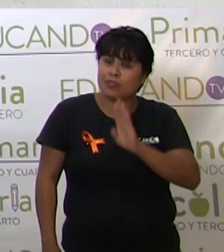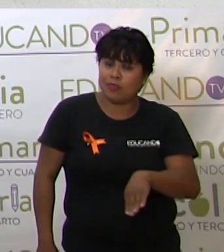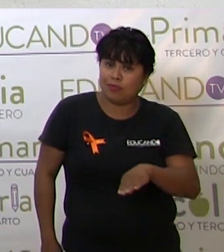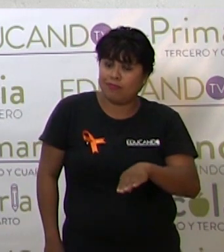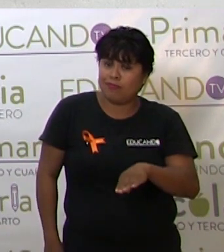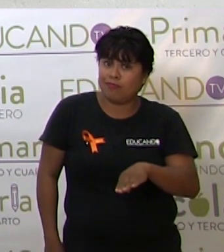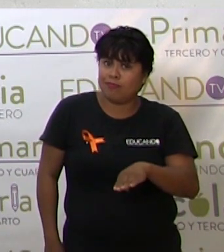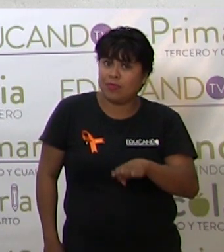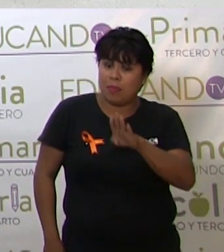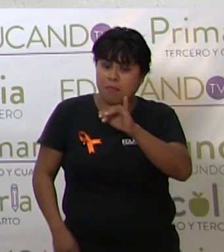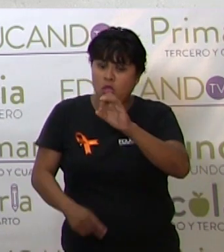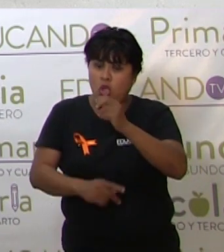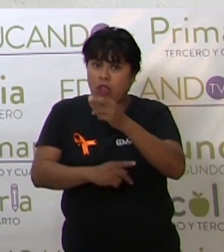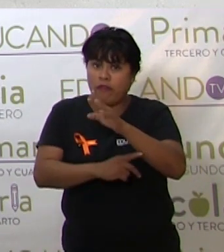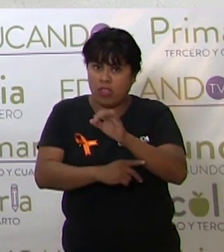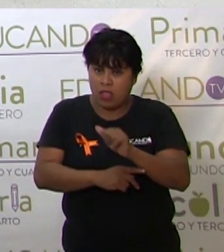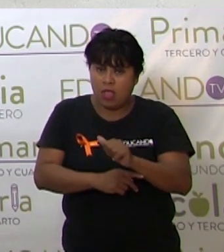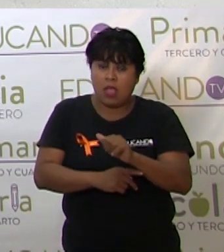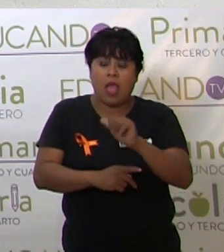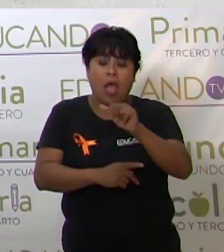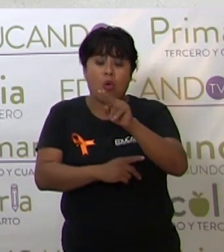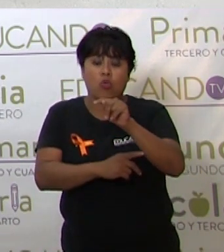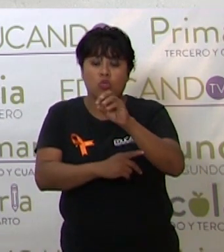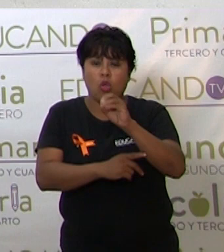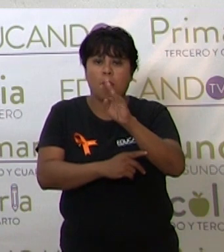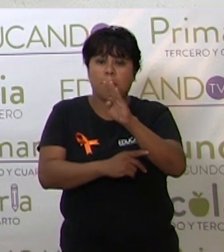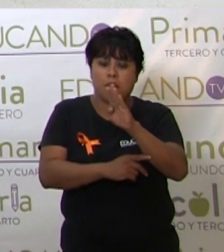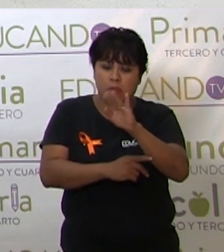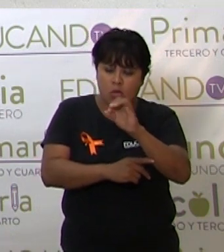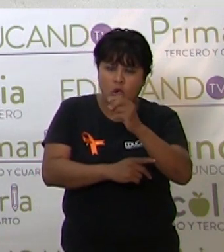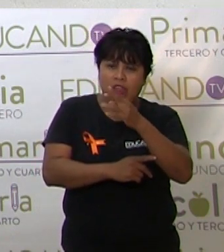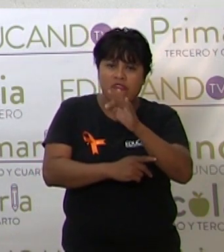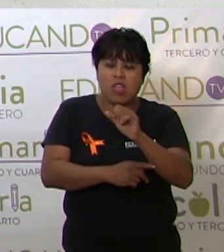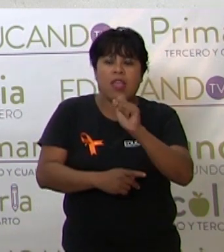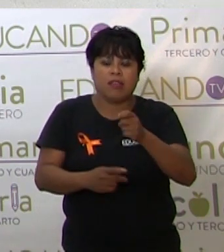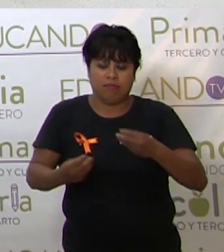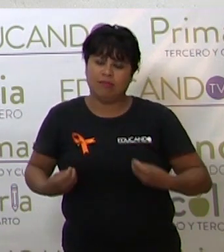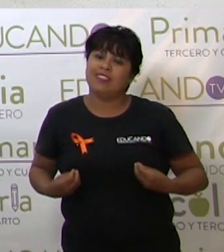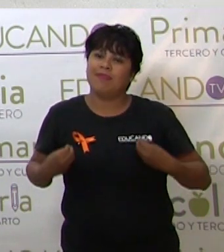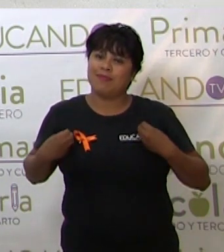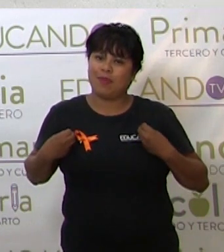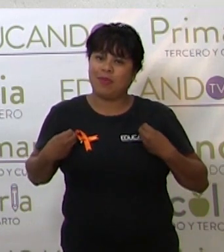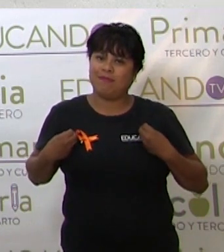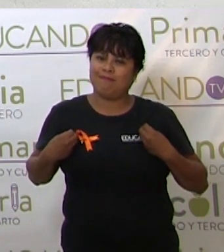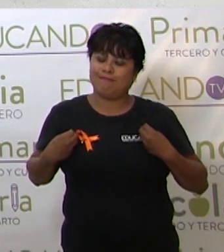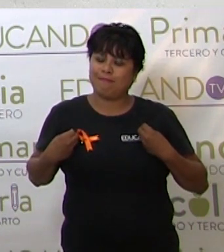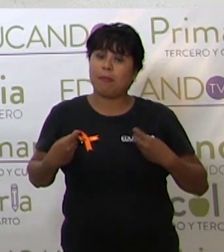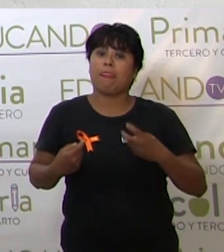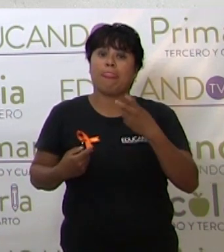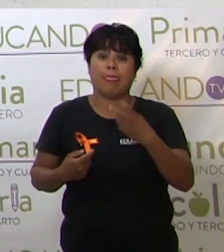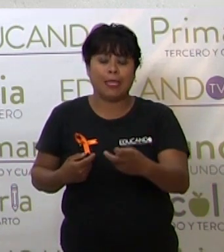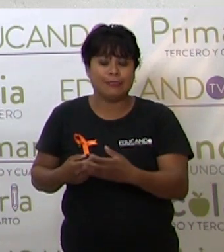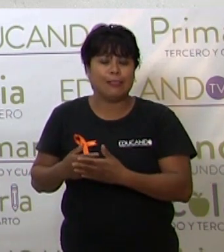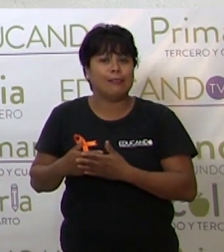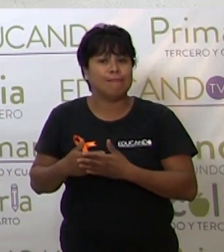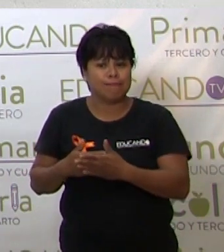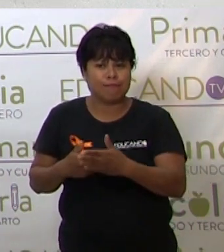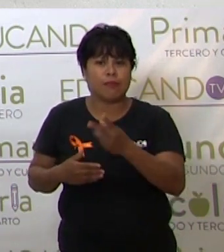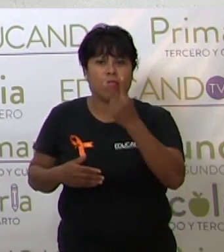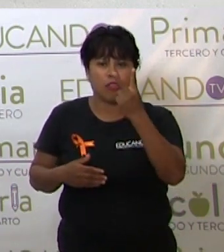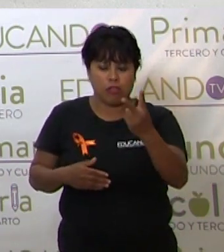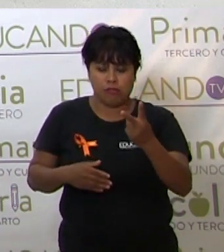un muerto. Y la autobiografía usualmente es de alguien que está vivo. Digamos que esos son dos